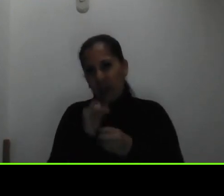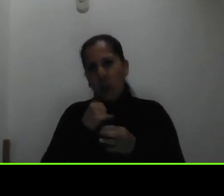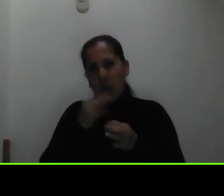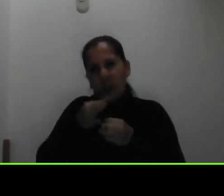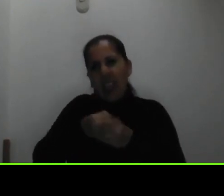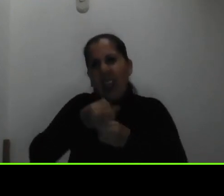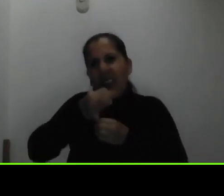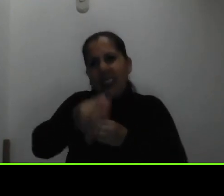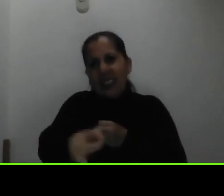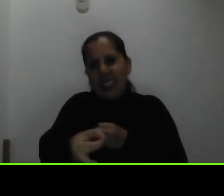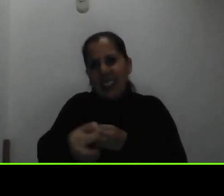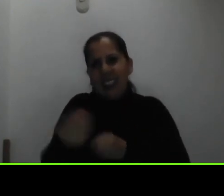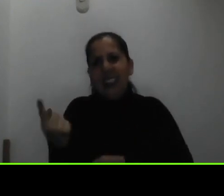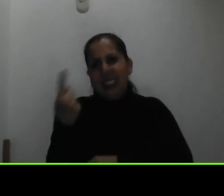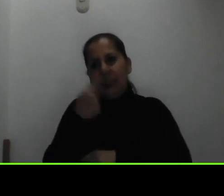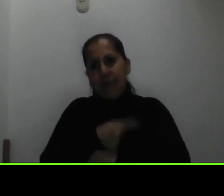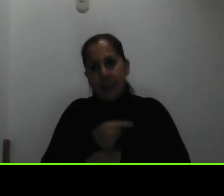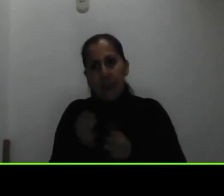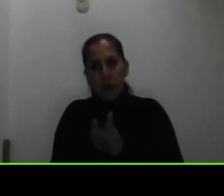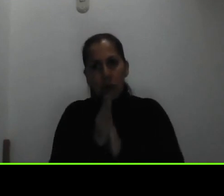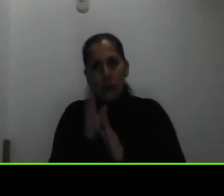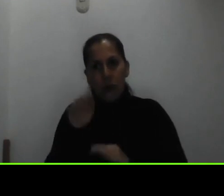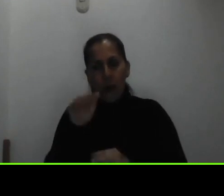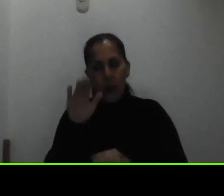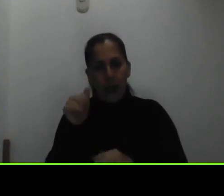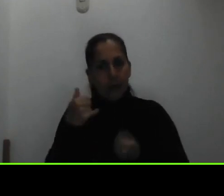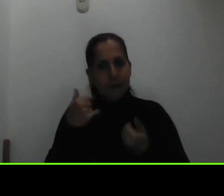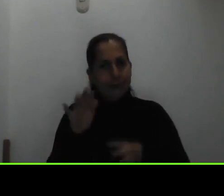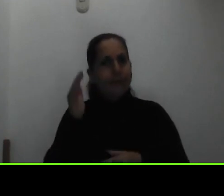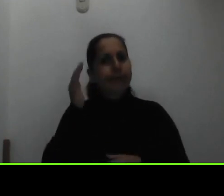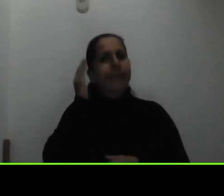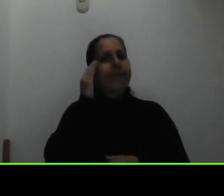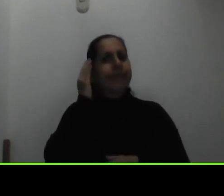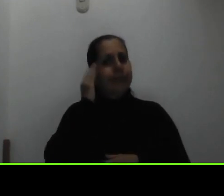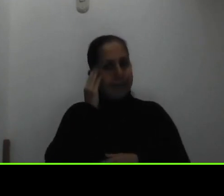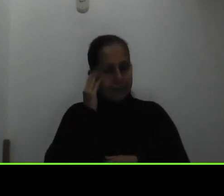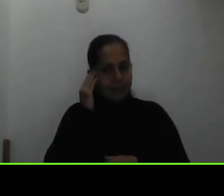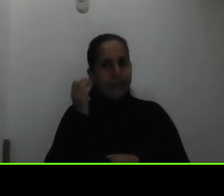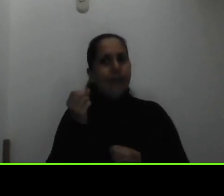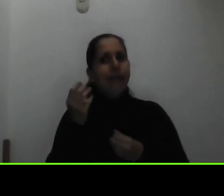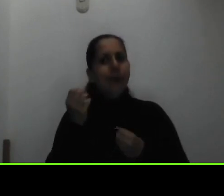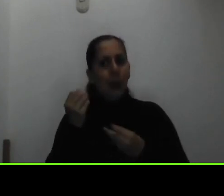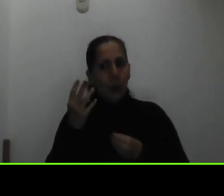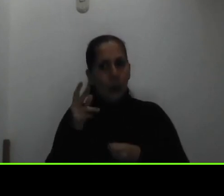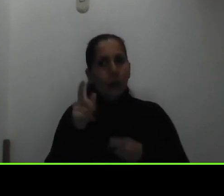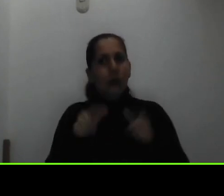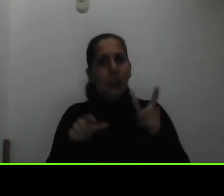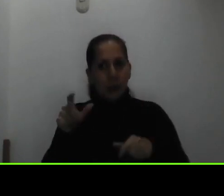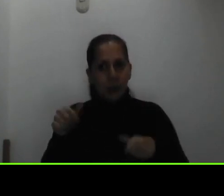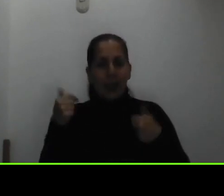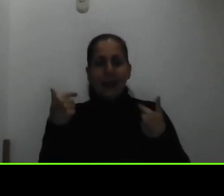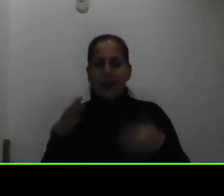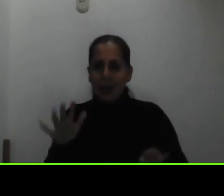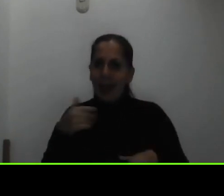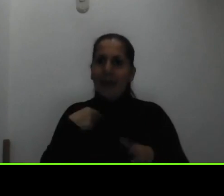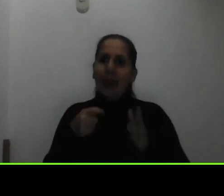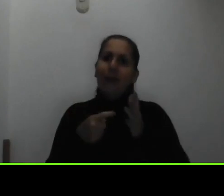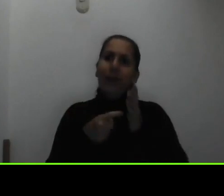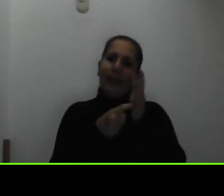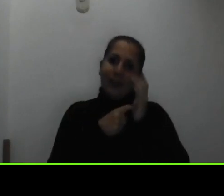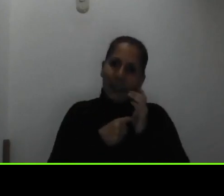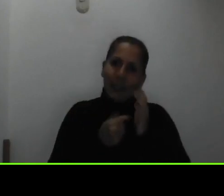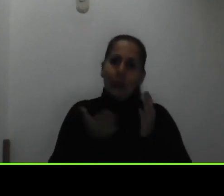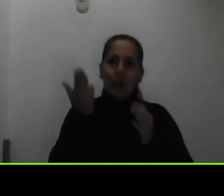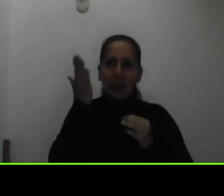fecha de la solicitud de beca y sabemos que muchas personas habían podido leer los requisitos